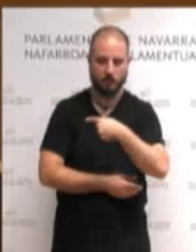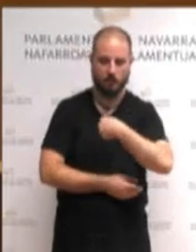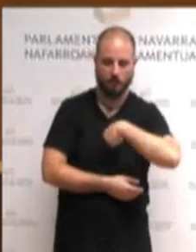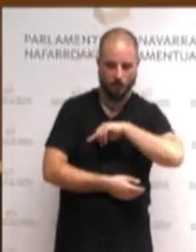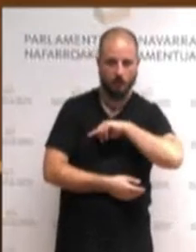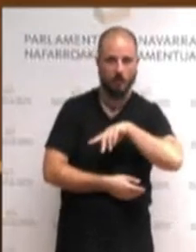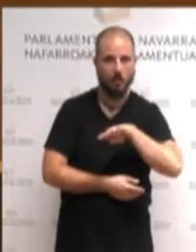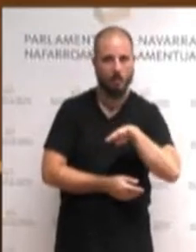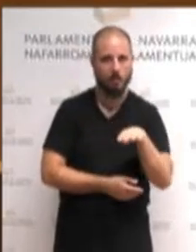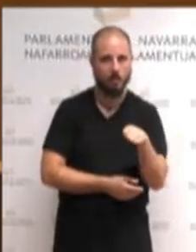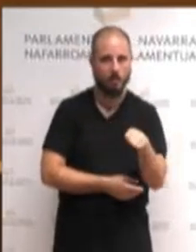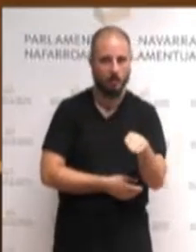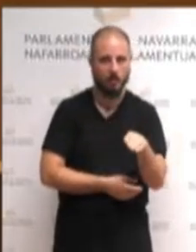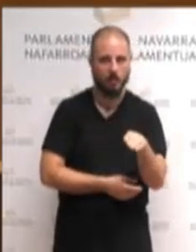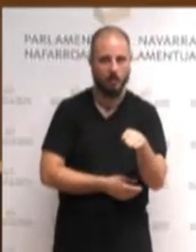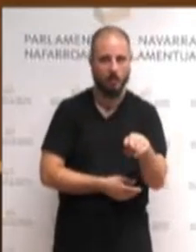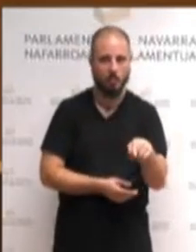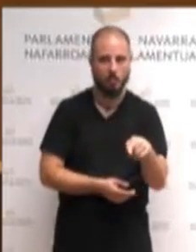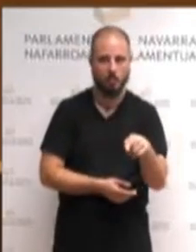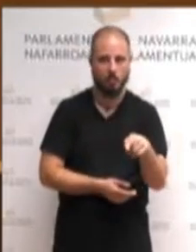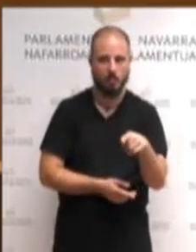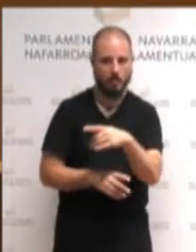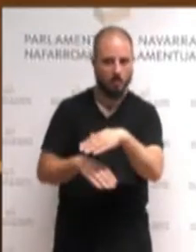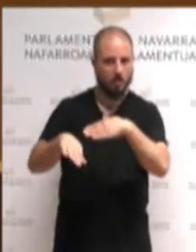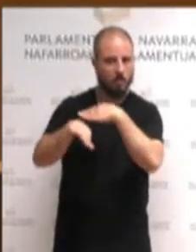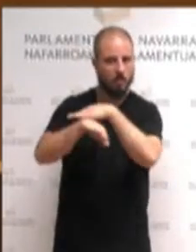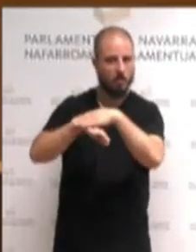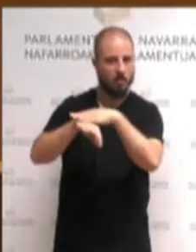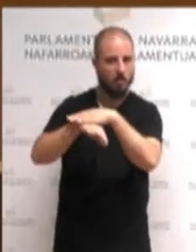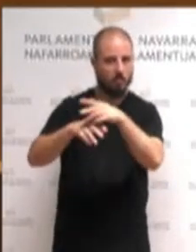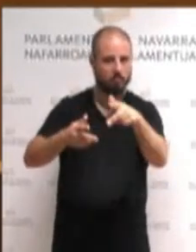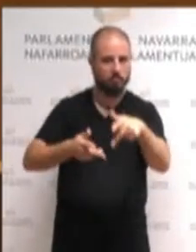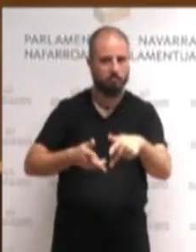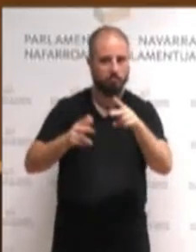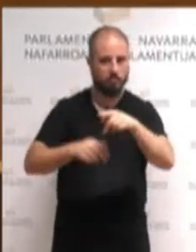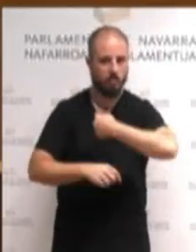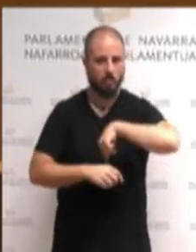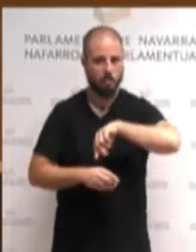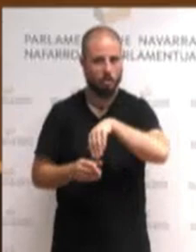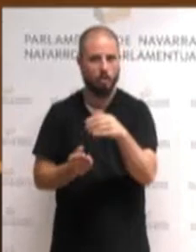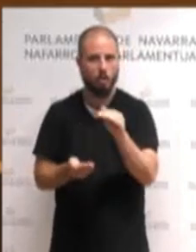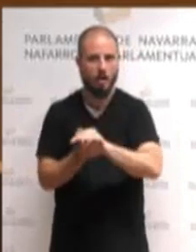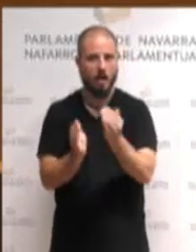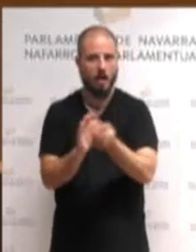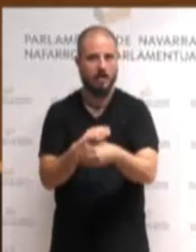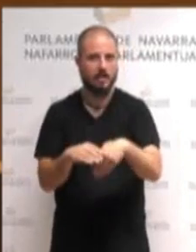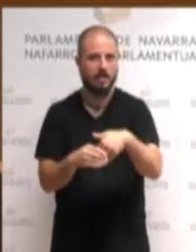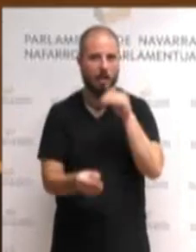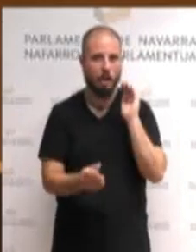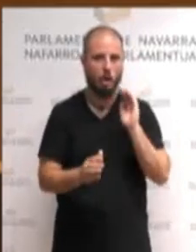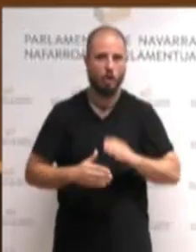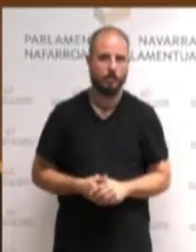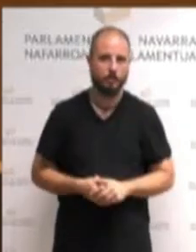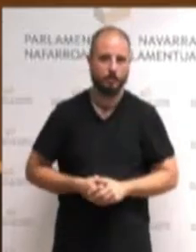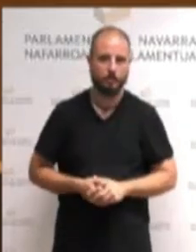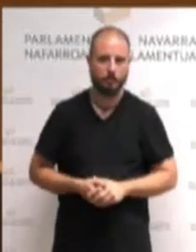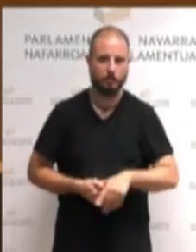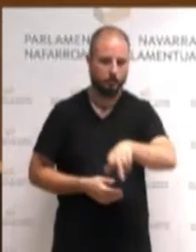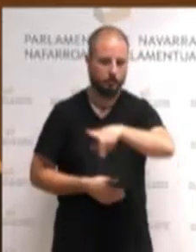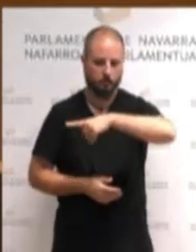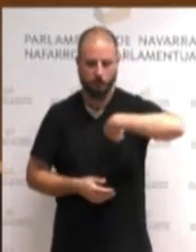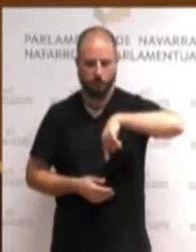du gobernu honen osaketa. Gure ardura politikoari eta erritarreke mandako itzari elduko